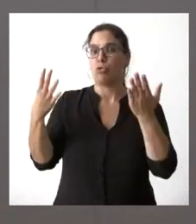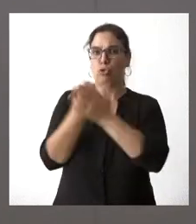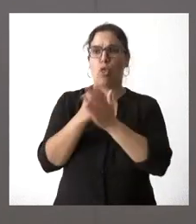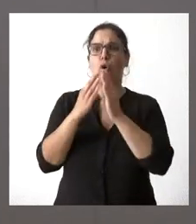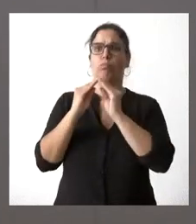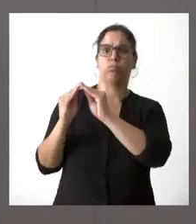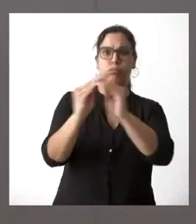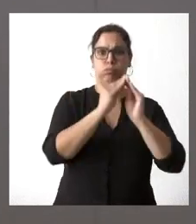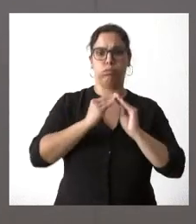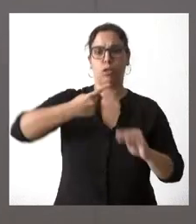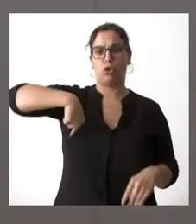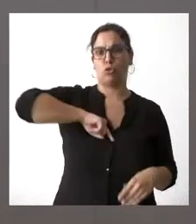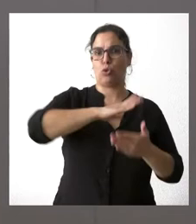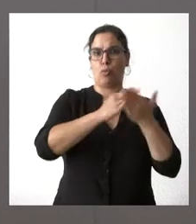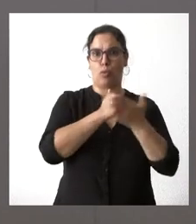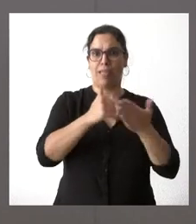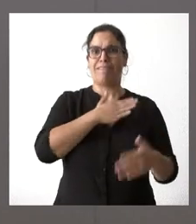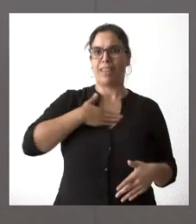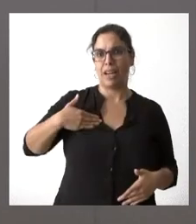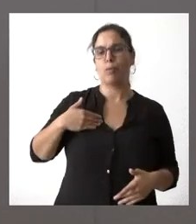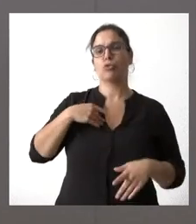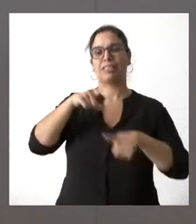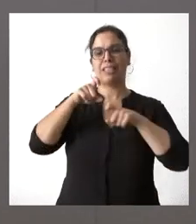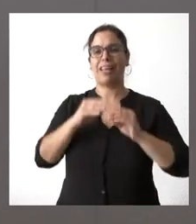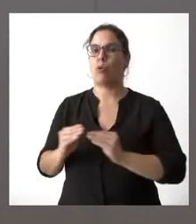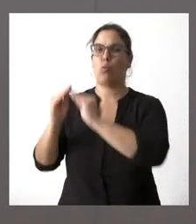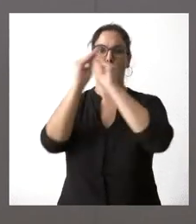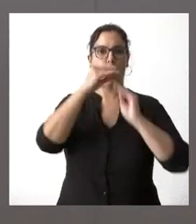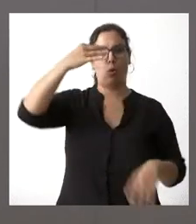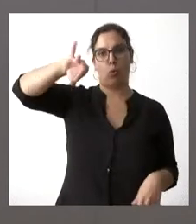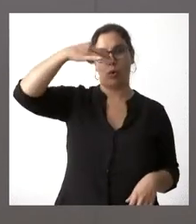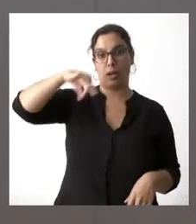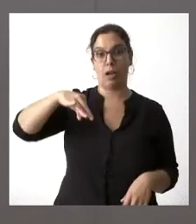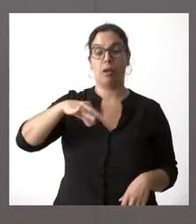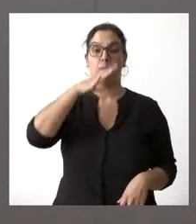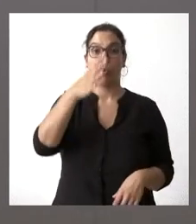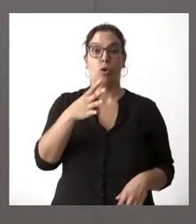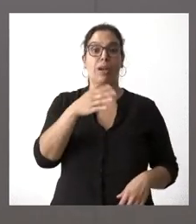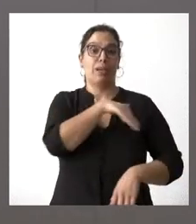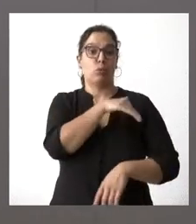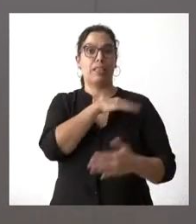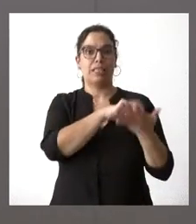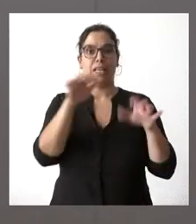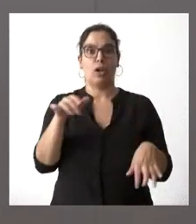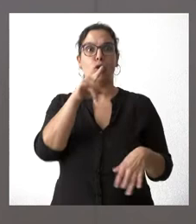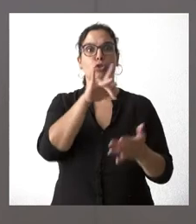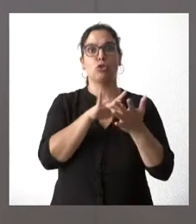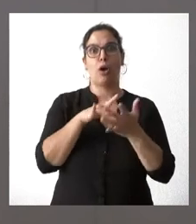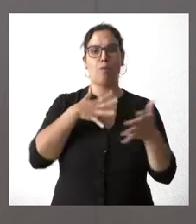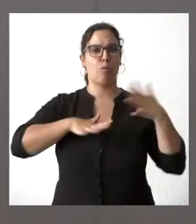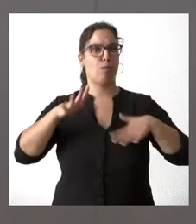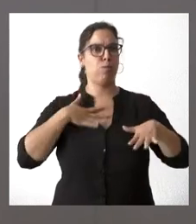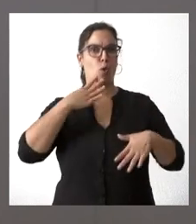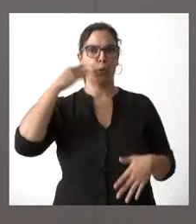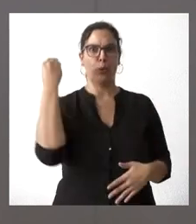posición de la comunidad autónoma, que es la EBAU única, donde los estudiantes de Castilla y León, sin lugar a dudas, están entre los mejores preparados del